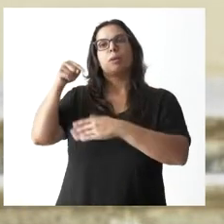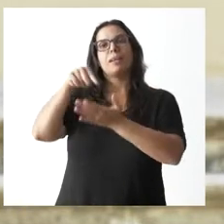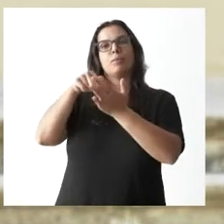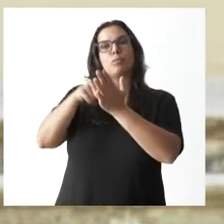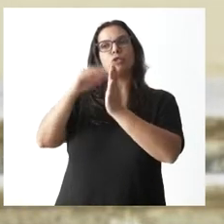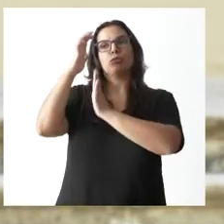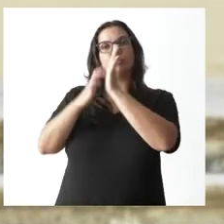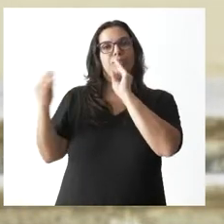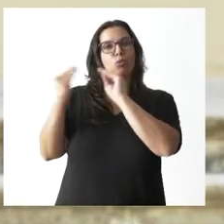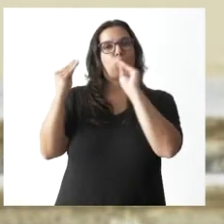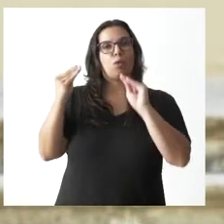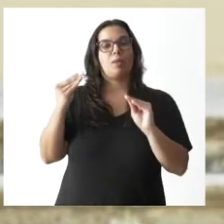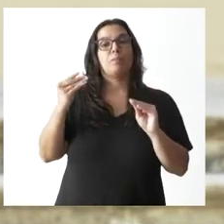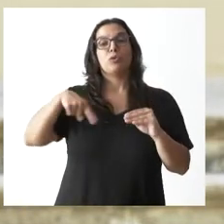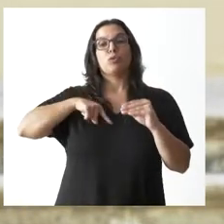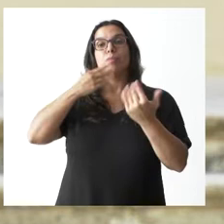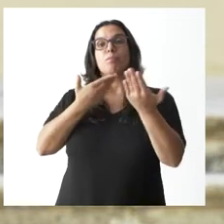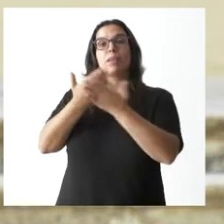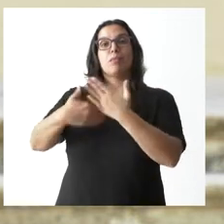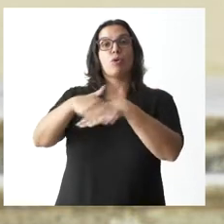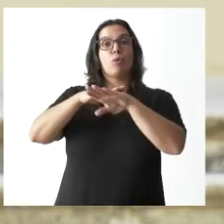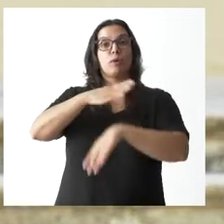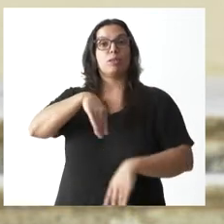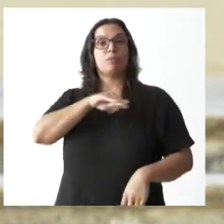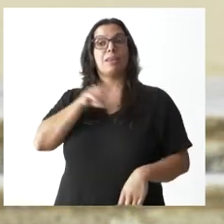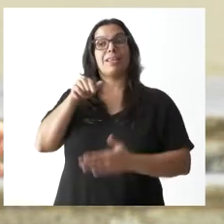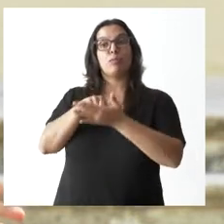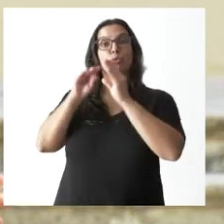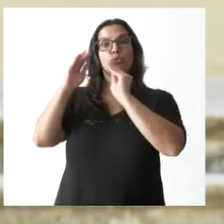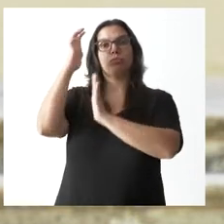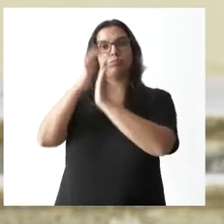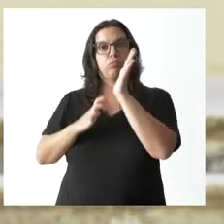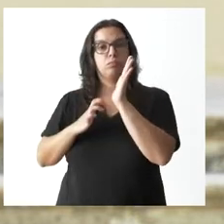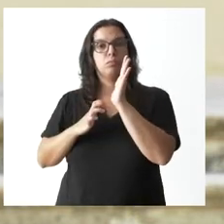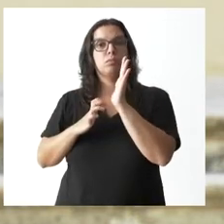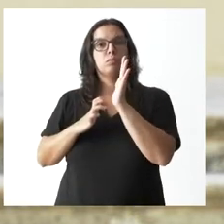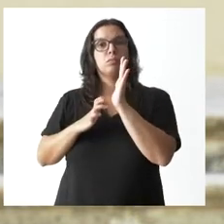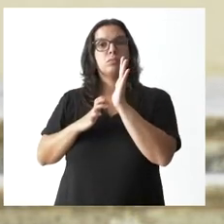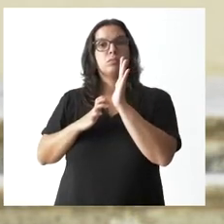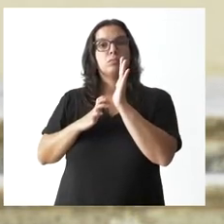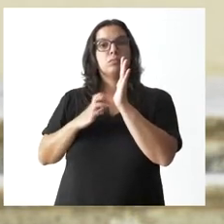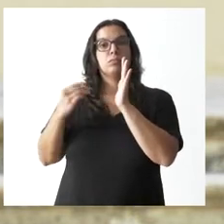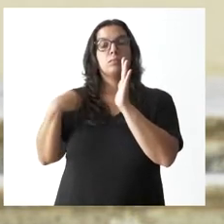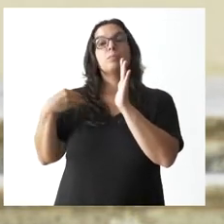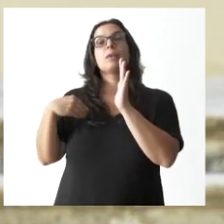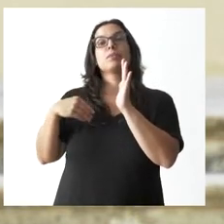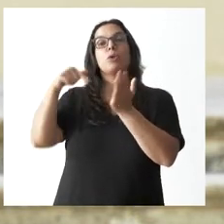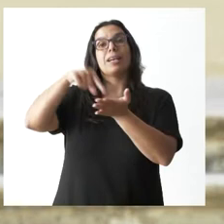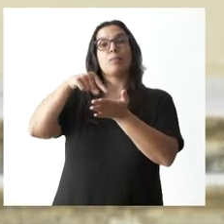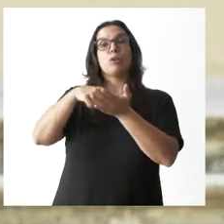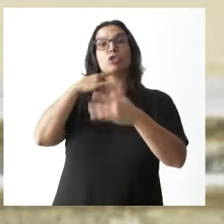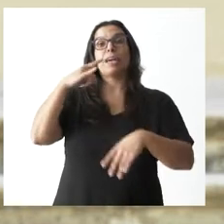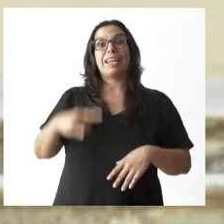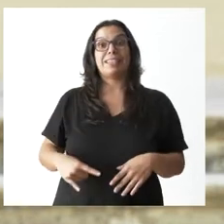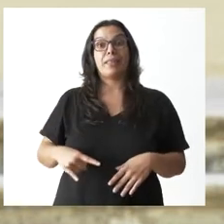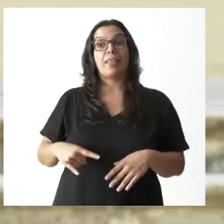Pedimos al Gobierno de España que rebaje impuestos, que mantenga la bajada del impuesto de electricidad,